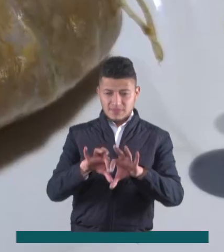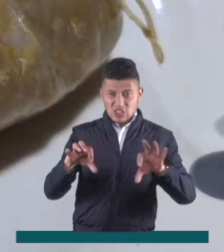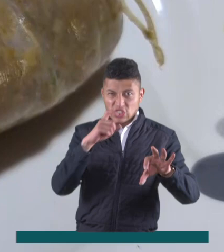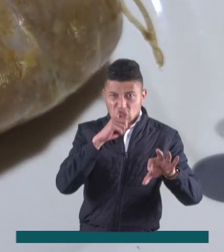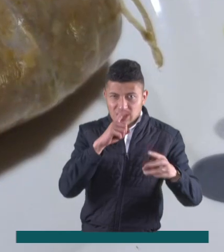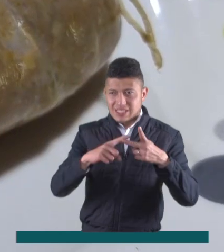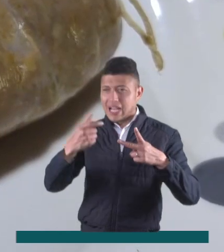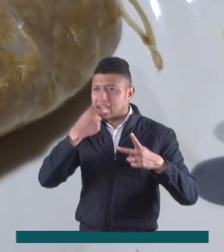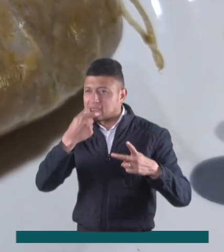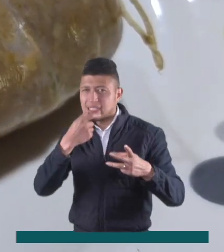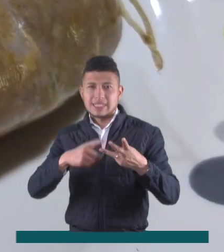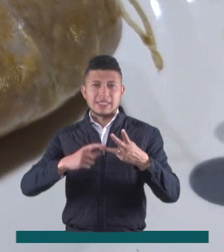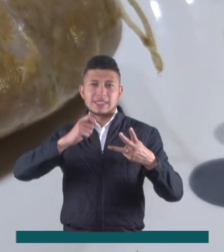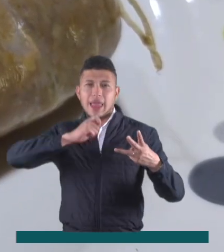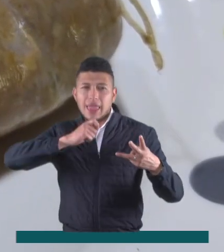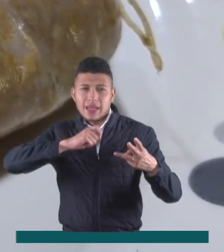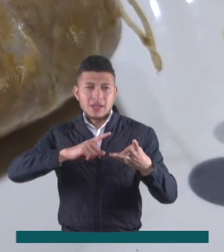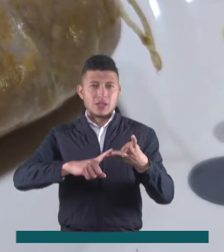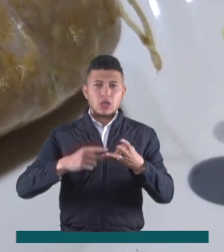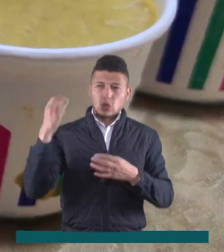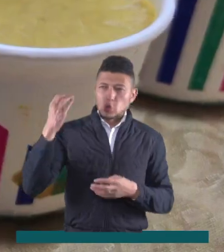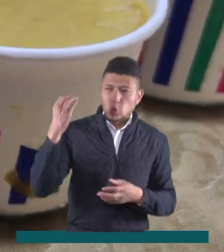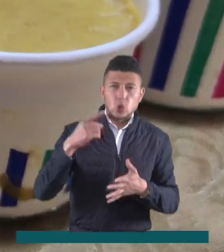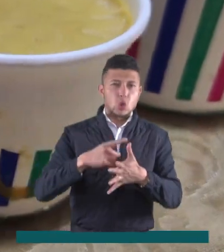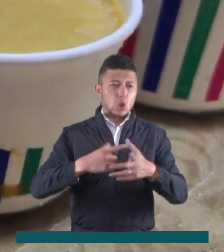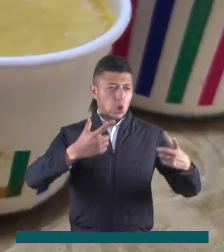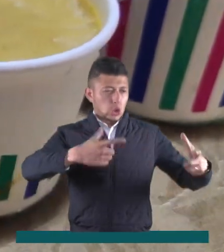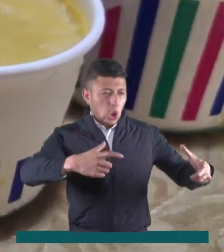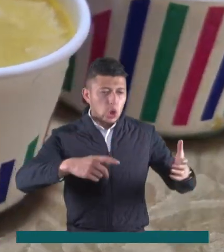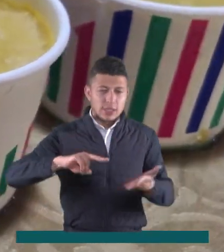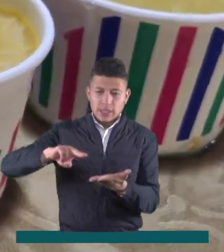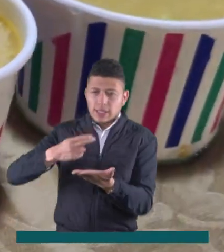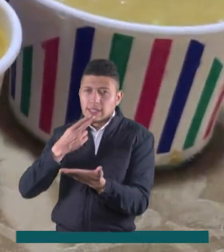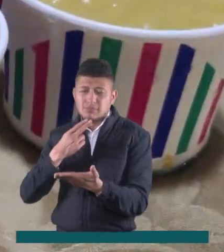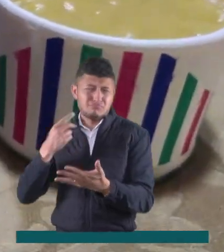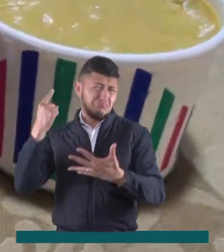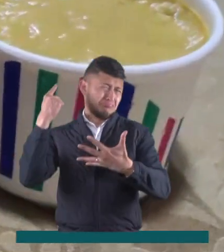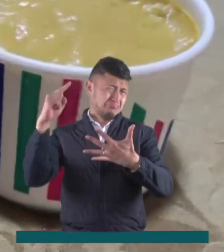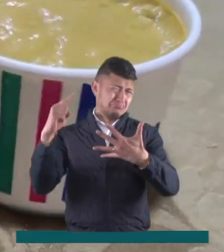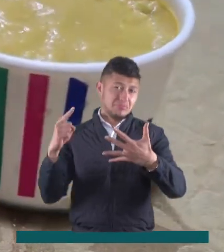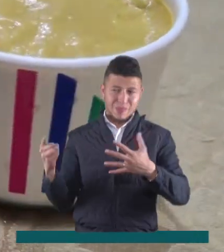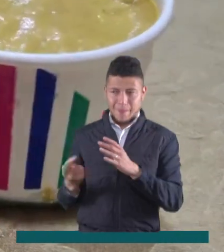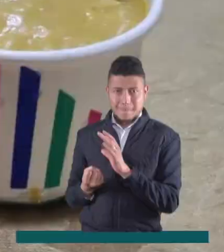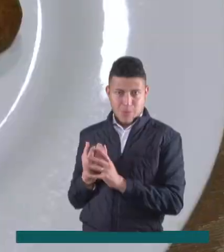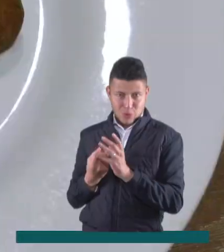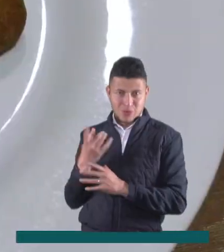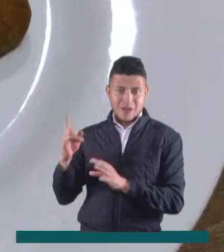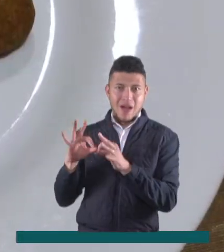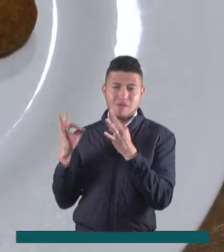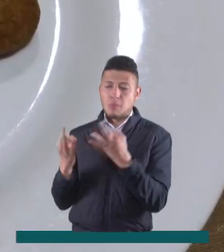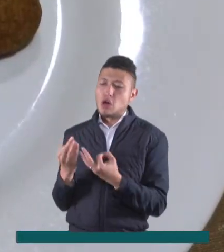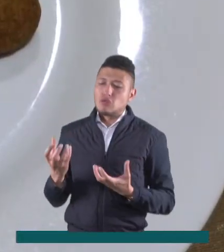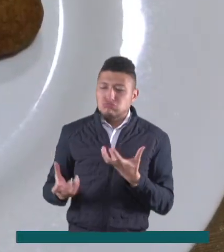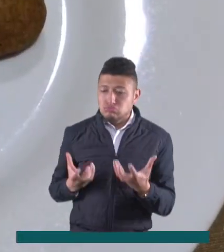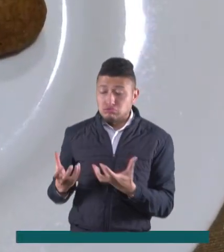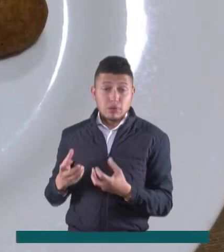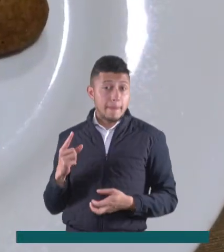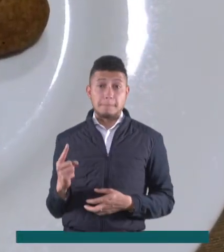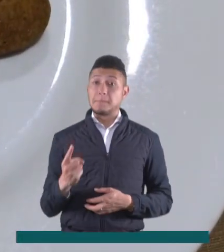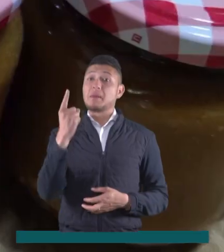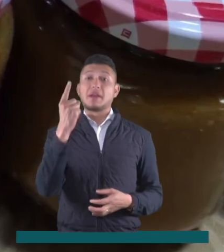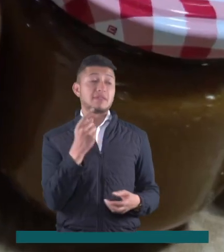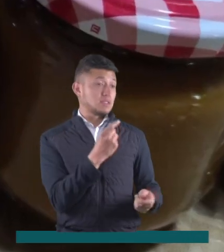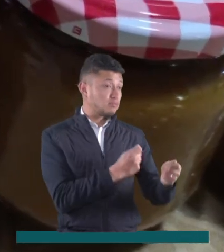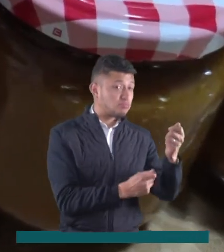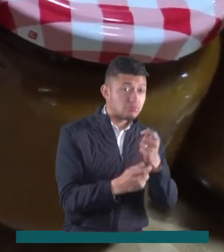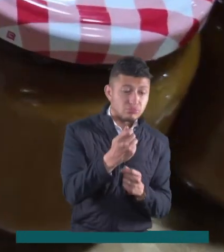Chorizo, galletas, helados, yogur, tortas, mermeladas entre otros hacen parte de los productos que estas familias realizan convirtiéndose